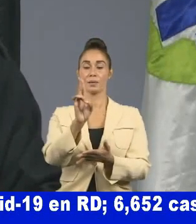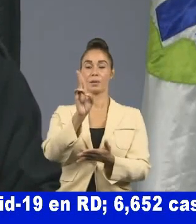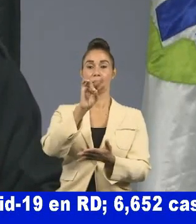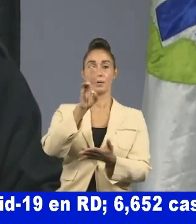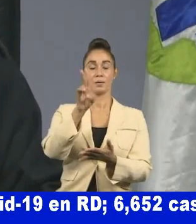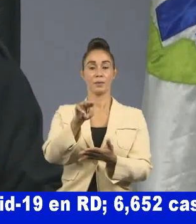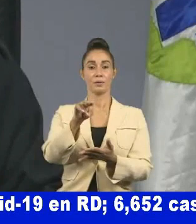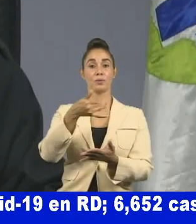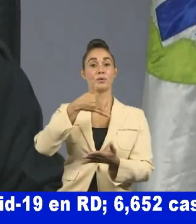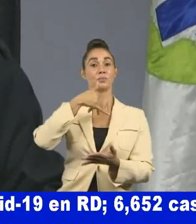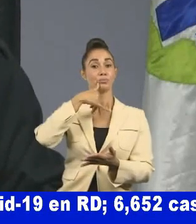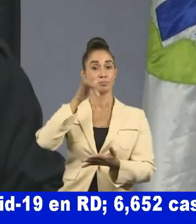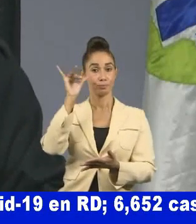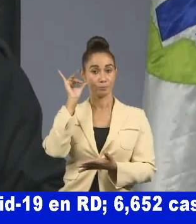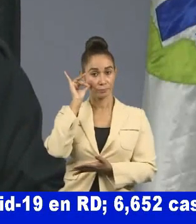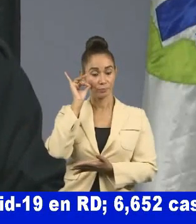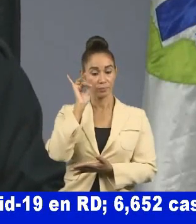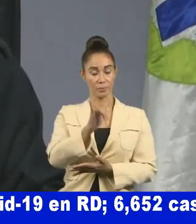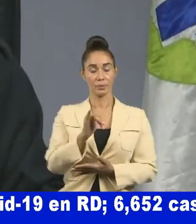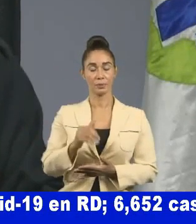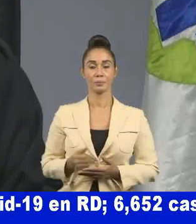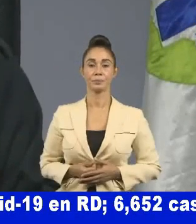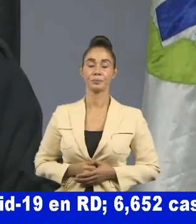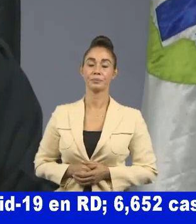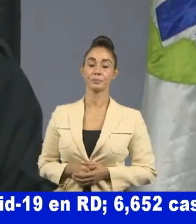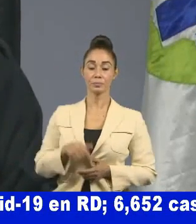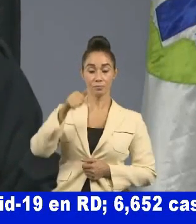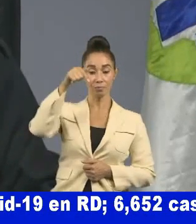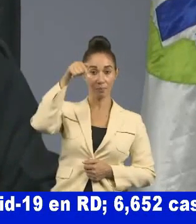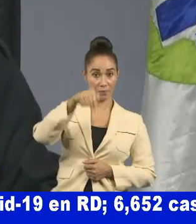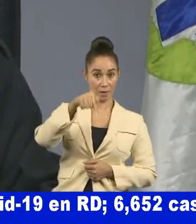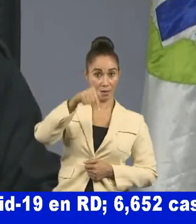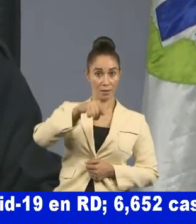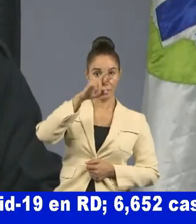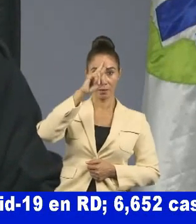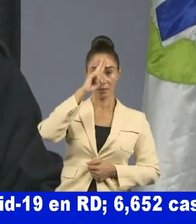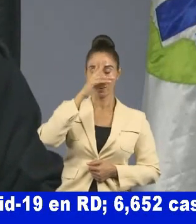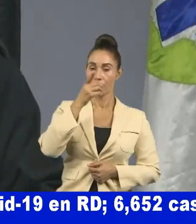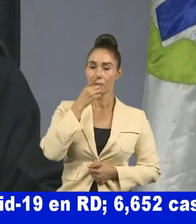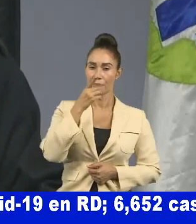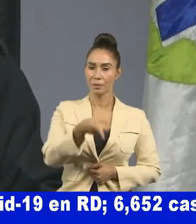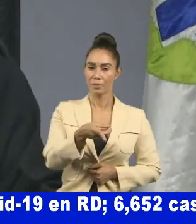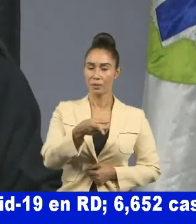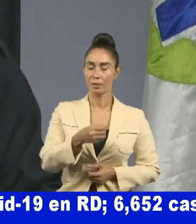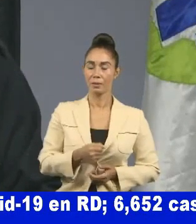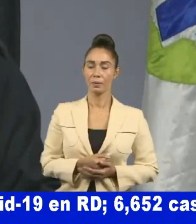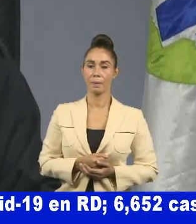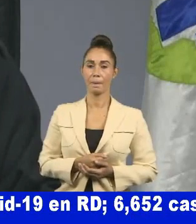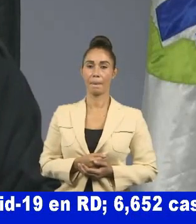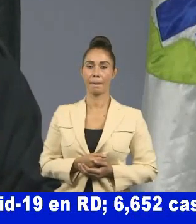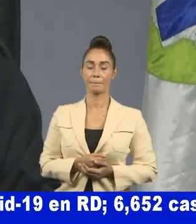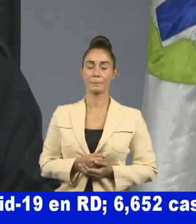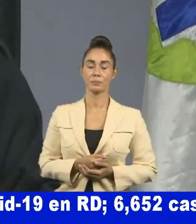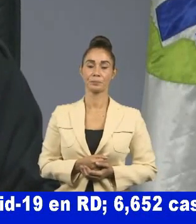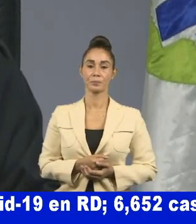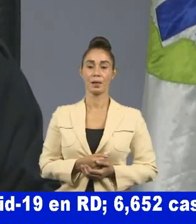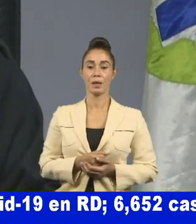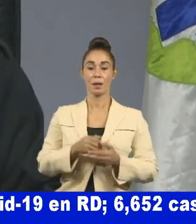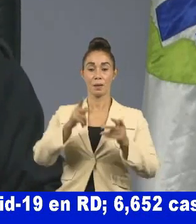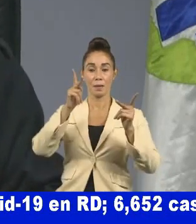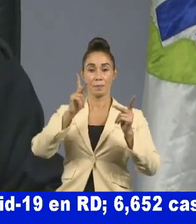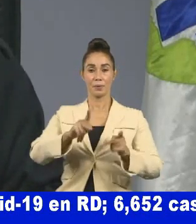en el día de ayer. En la República Dominicana el número de casos